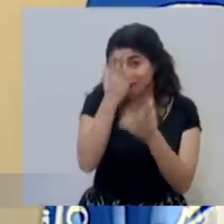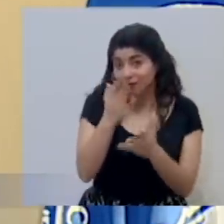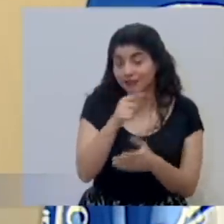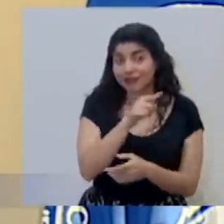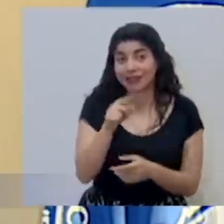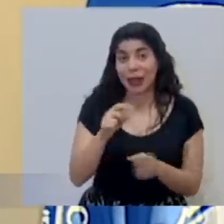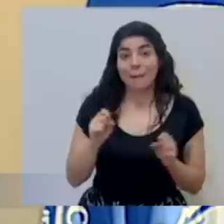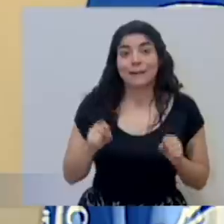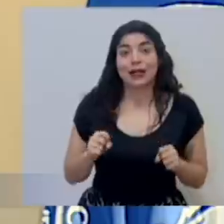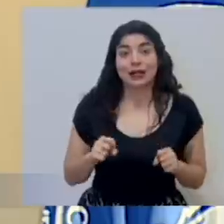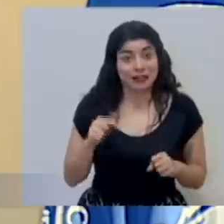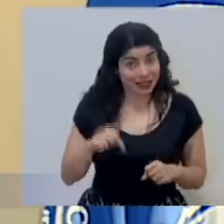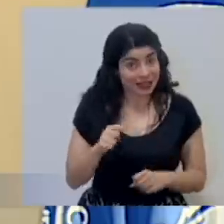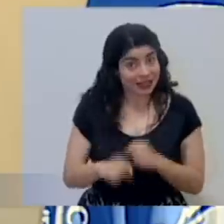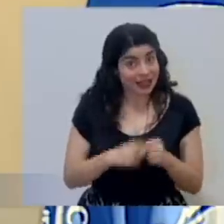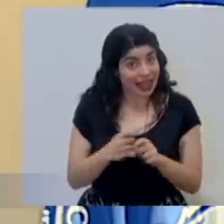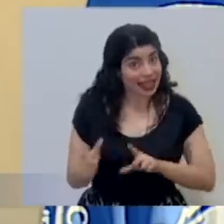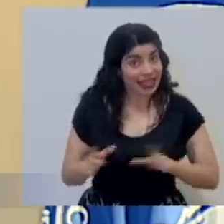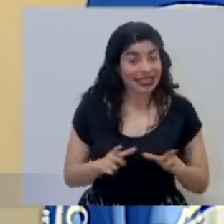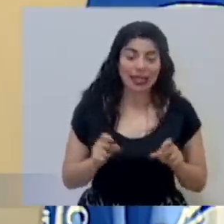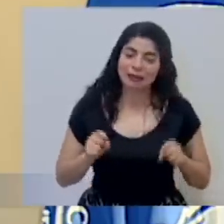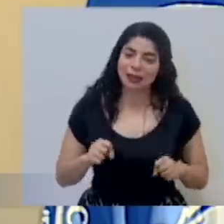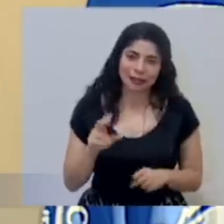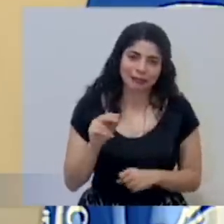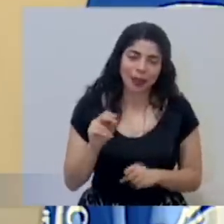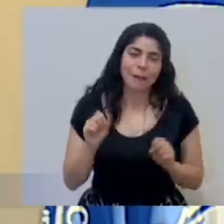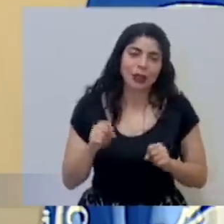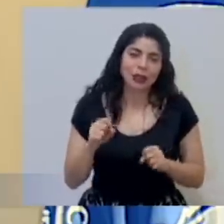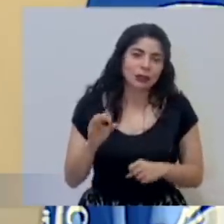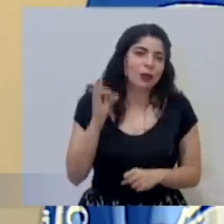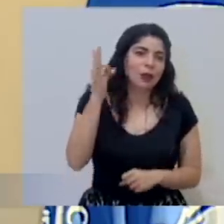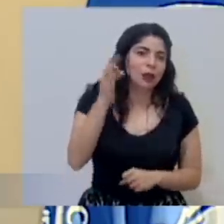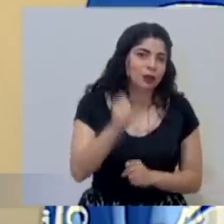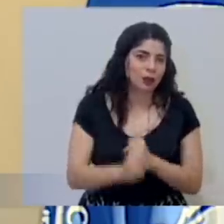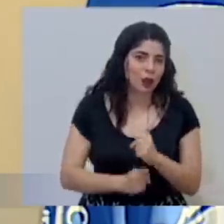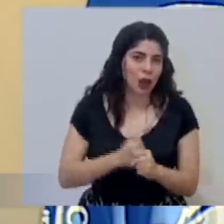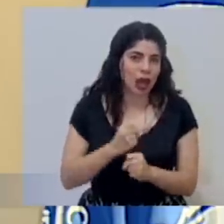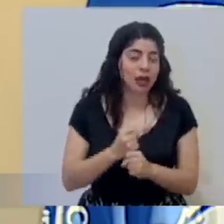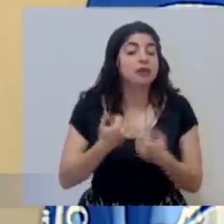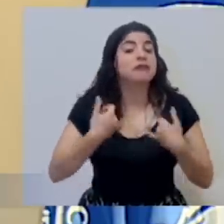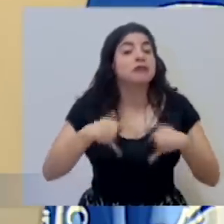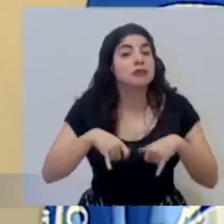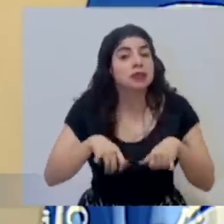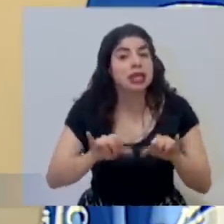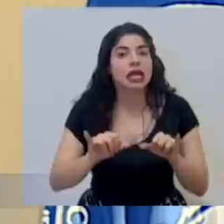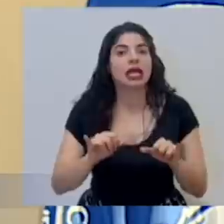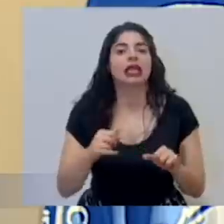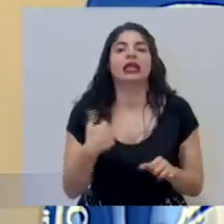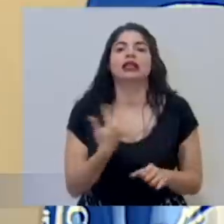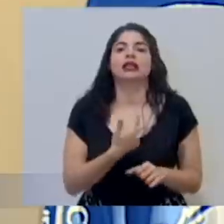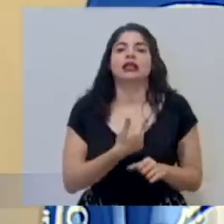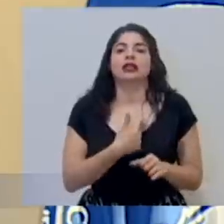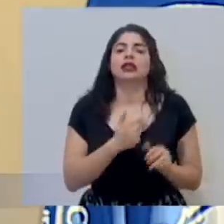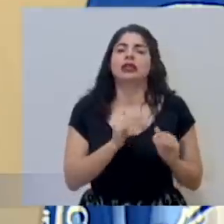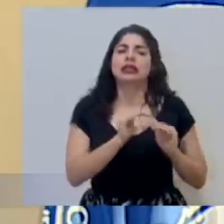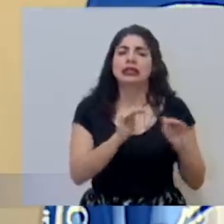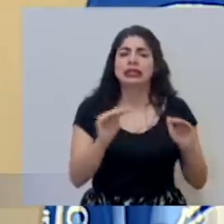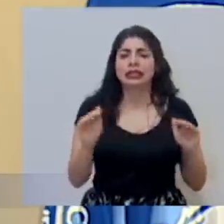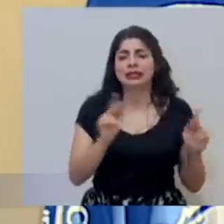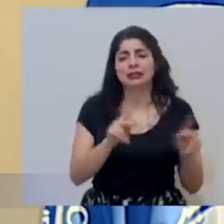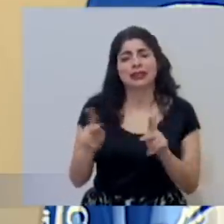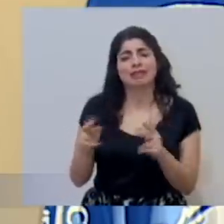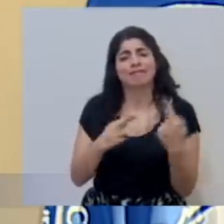posiblemente no ocurra para este año ¿verdad? más probable es que sea para el próximo año y que mientras tanto seguimos llamando haciéndose llamado a la